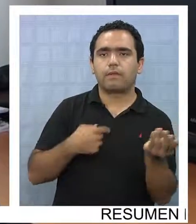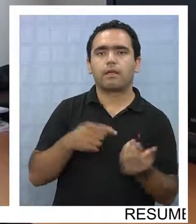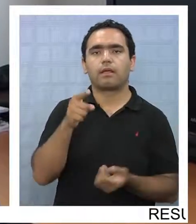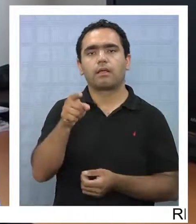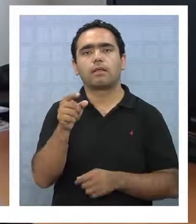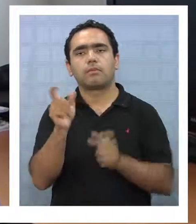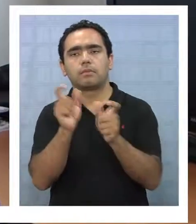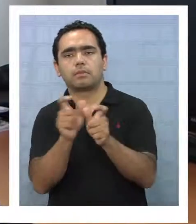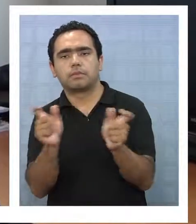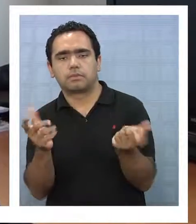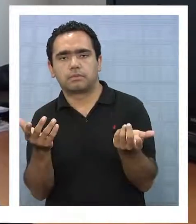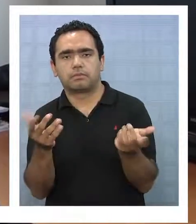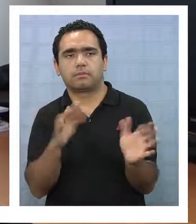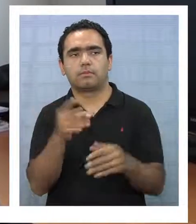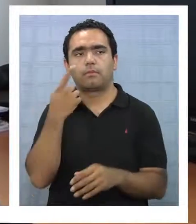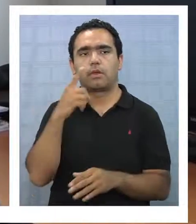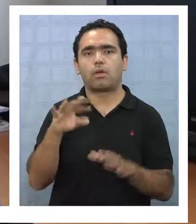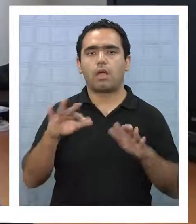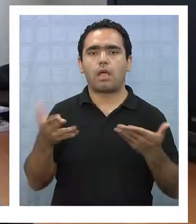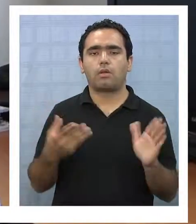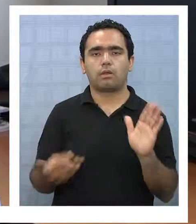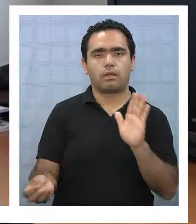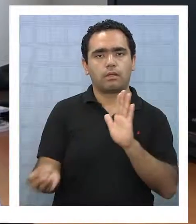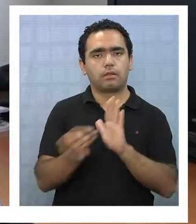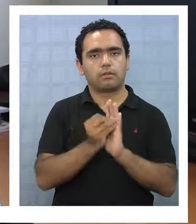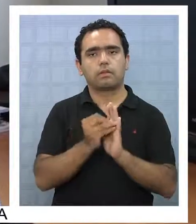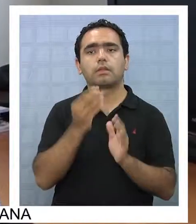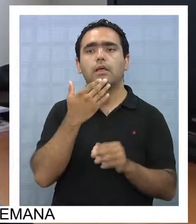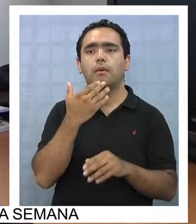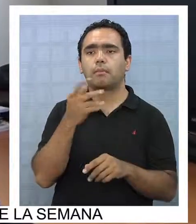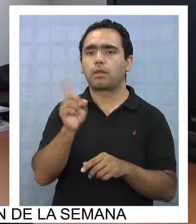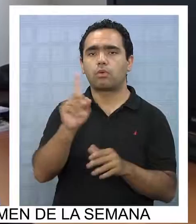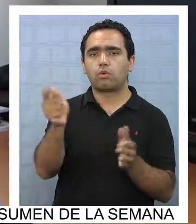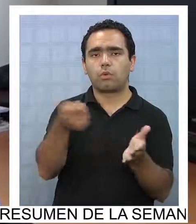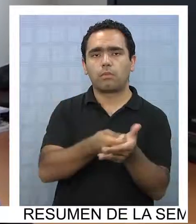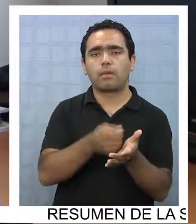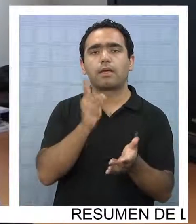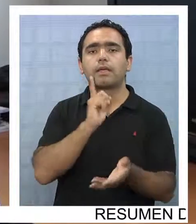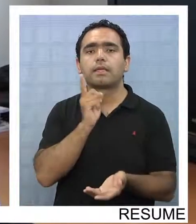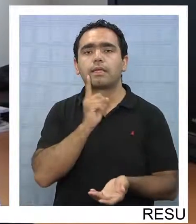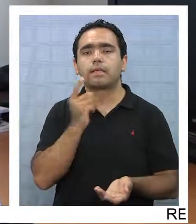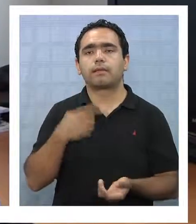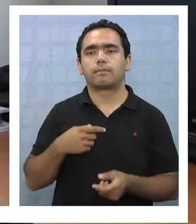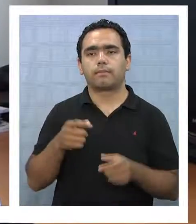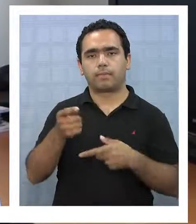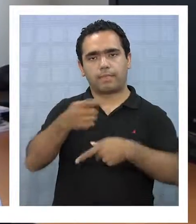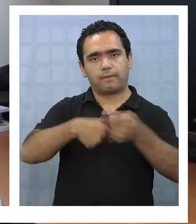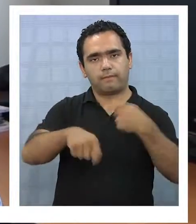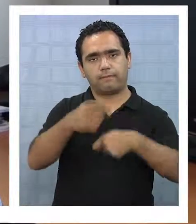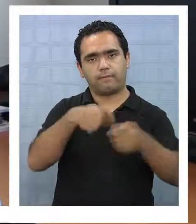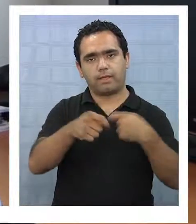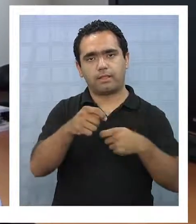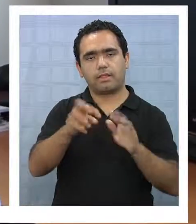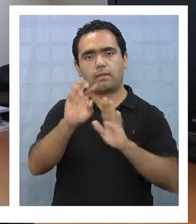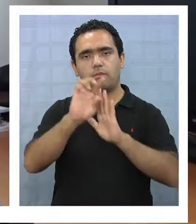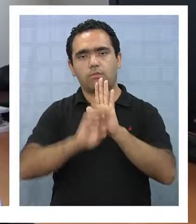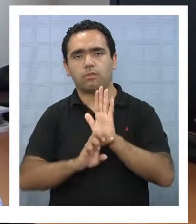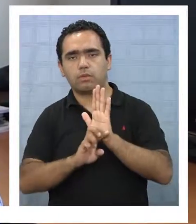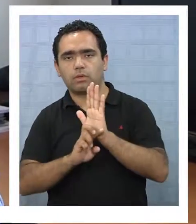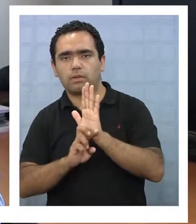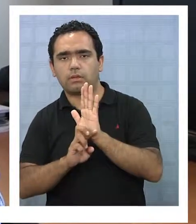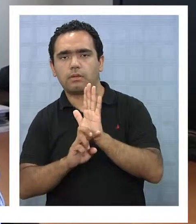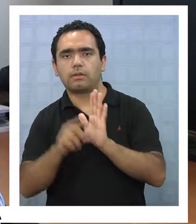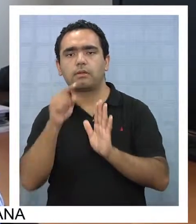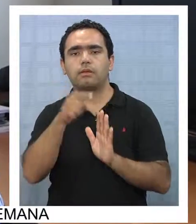inmobiliarias. Pero ahora se agregó que van a quedar exentos también de pago de IVA todas aquellas ventas que recaigan sobre proyectos que tienen